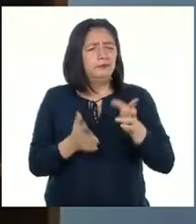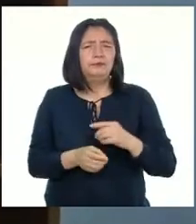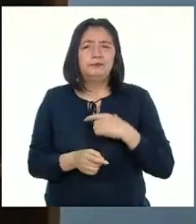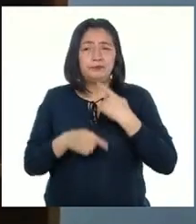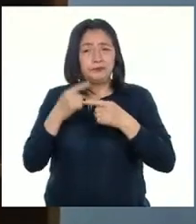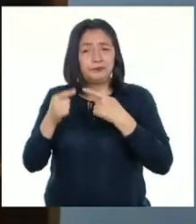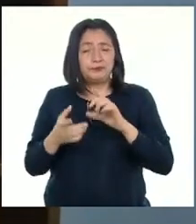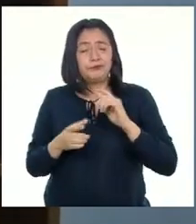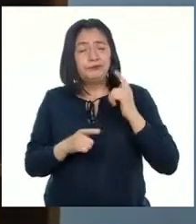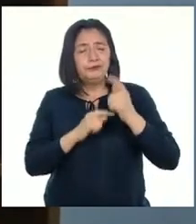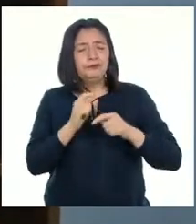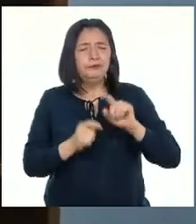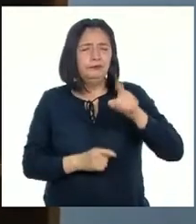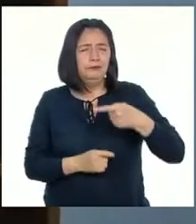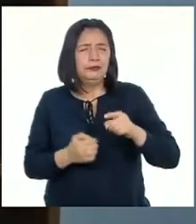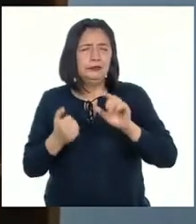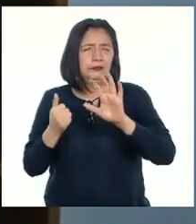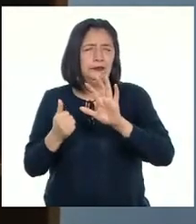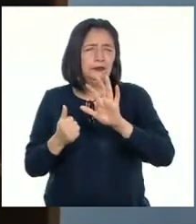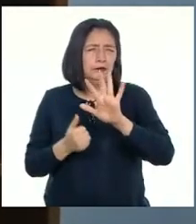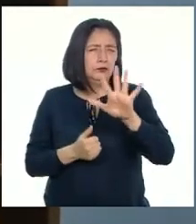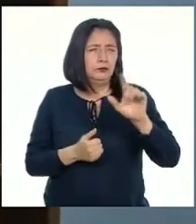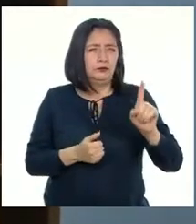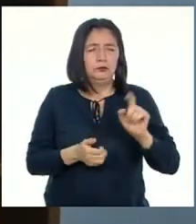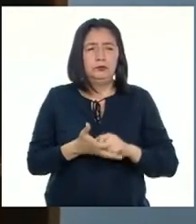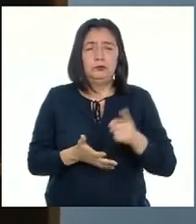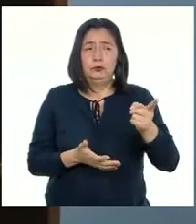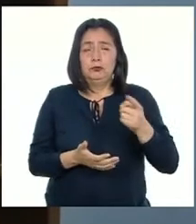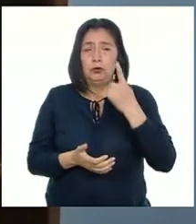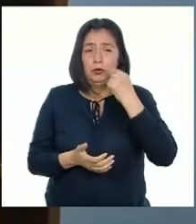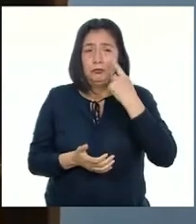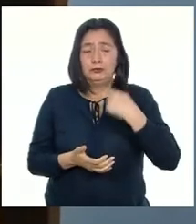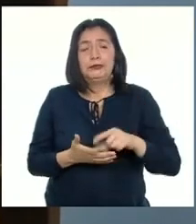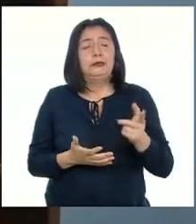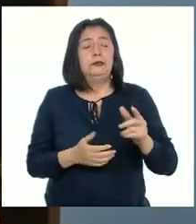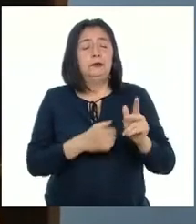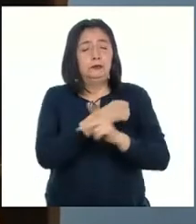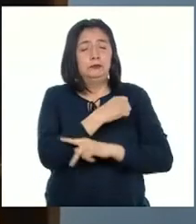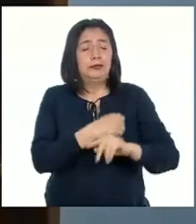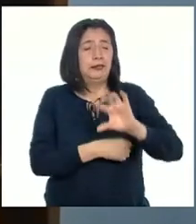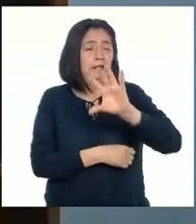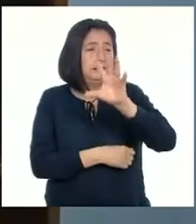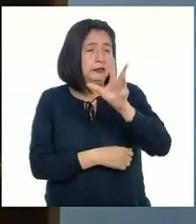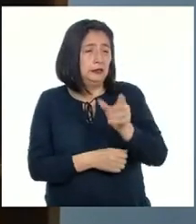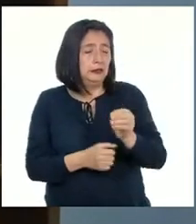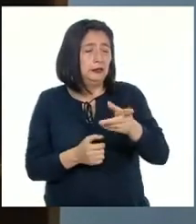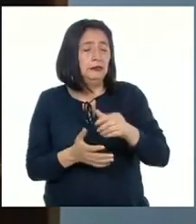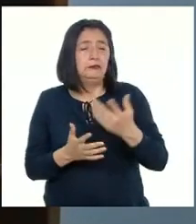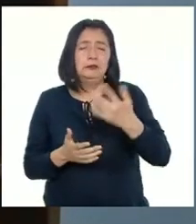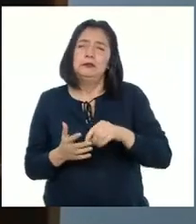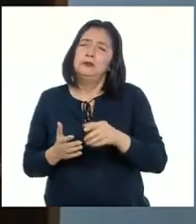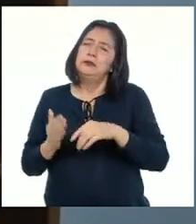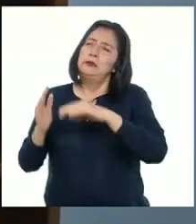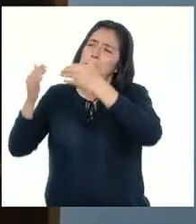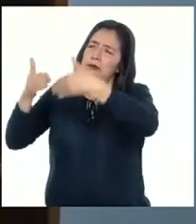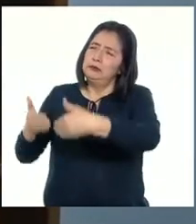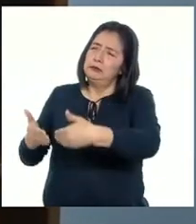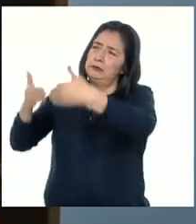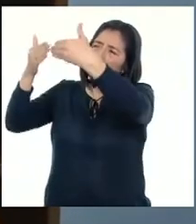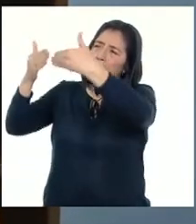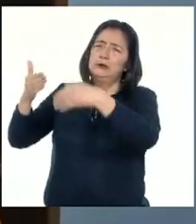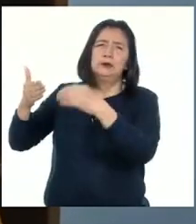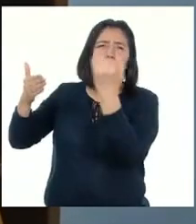1651 Un hombre de Angola, país africano Pintó sobre un muro a un Cristo crucificado